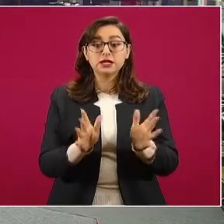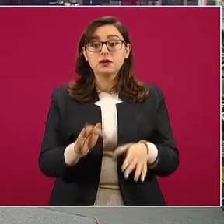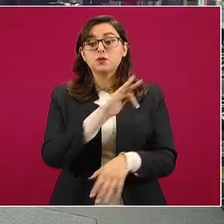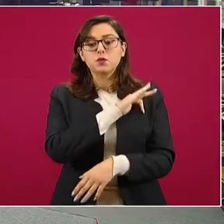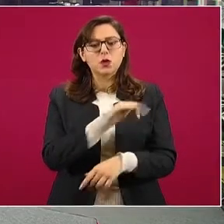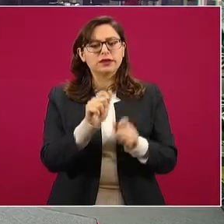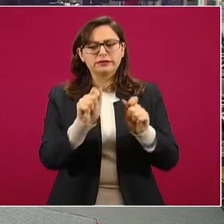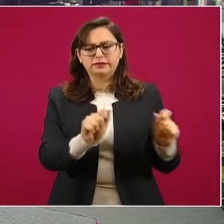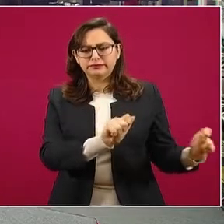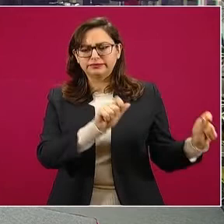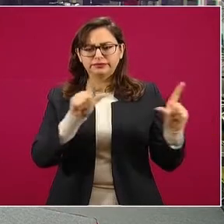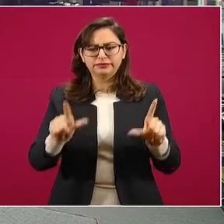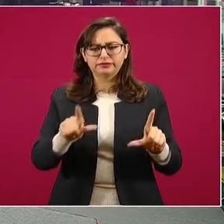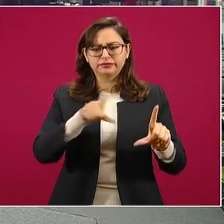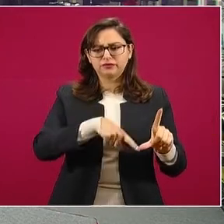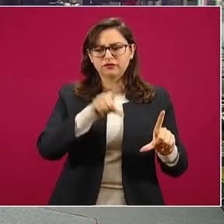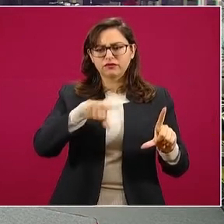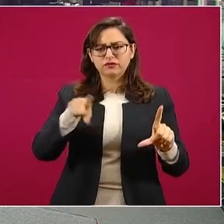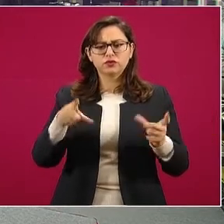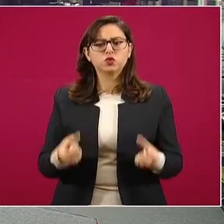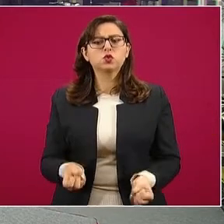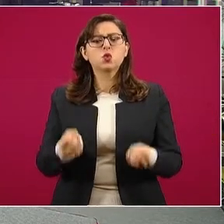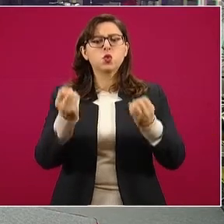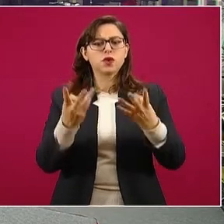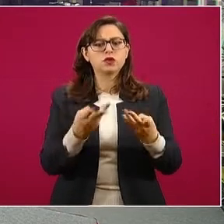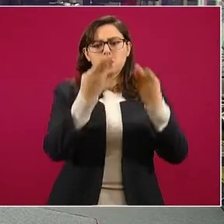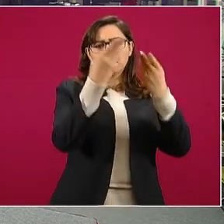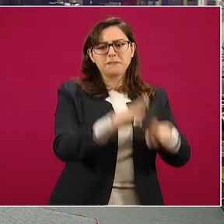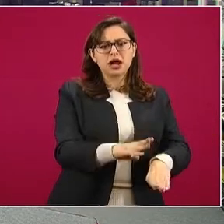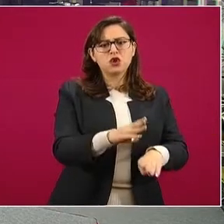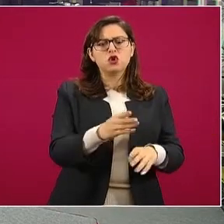el congelamiento de cuentas,